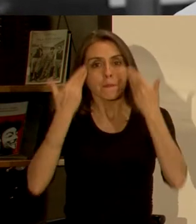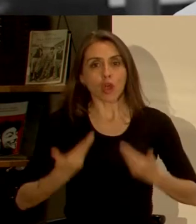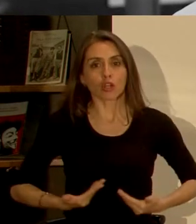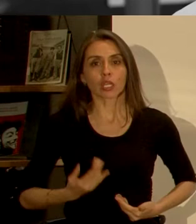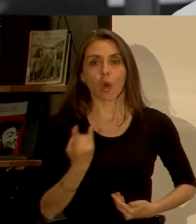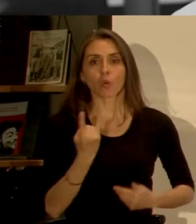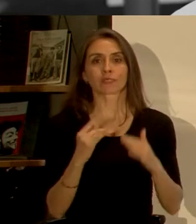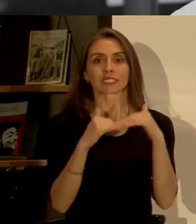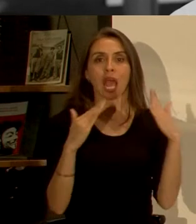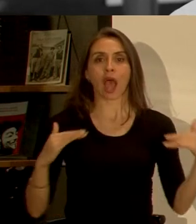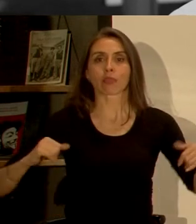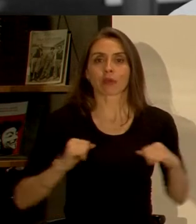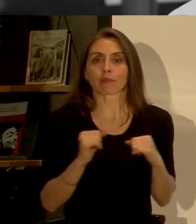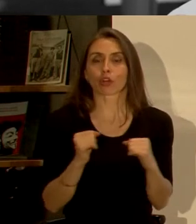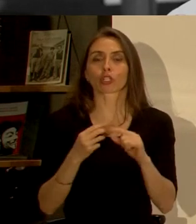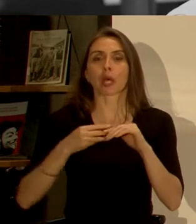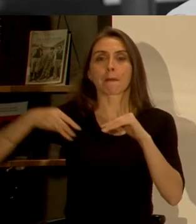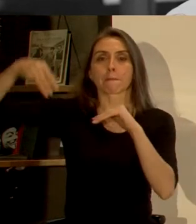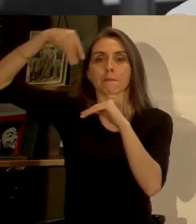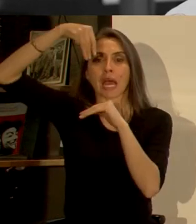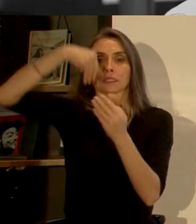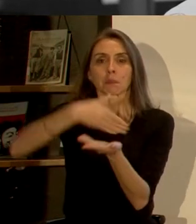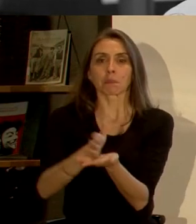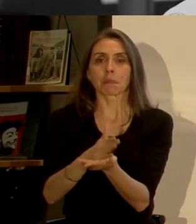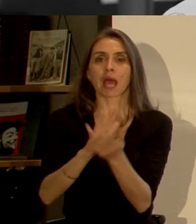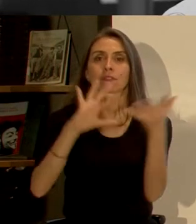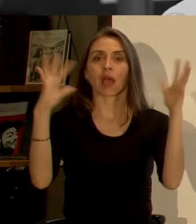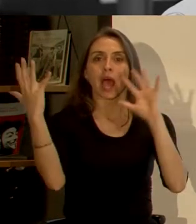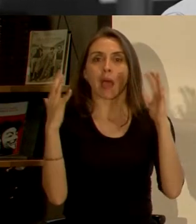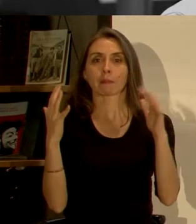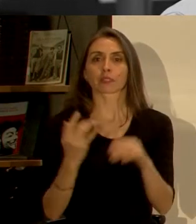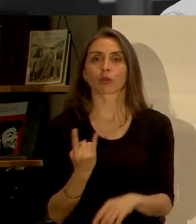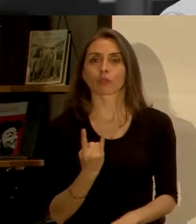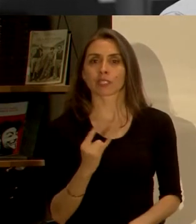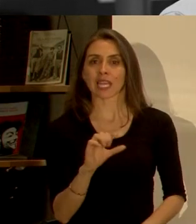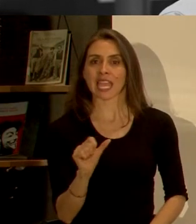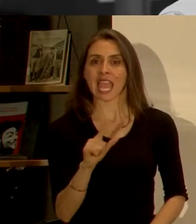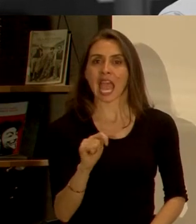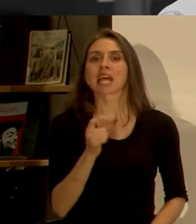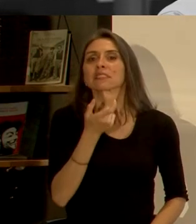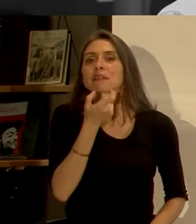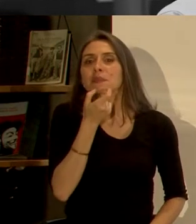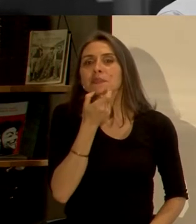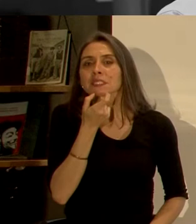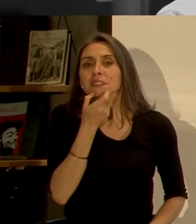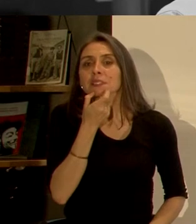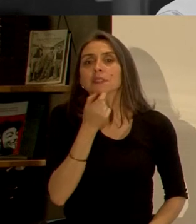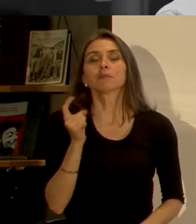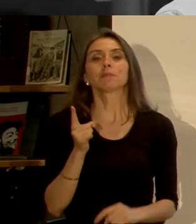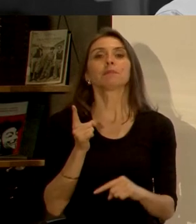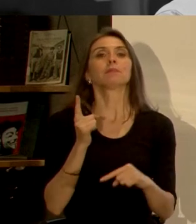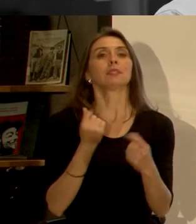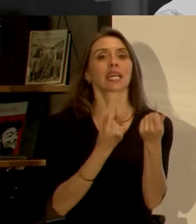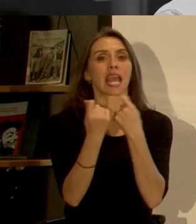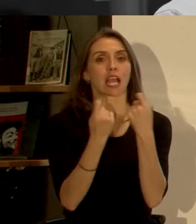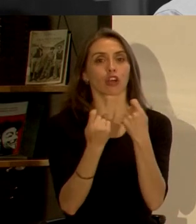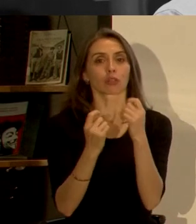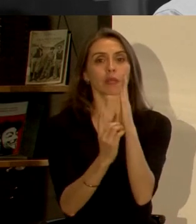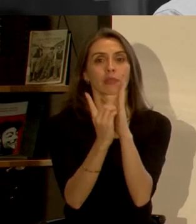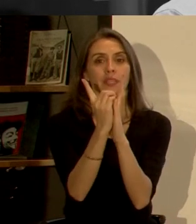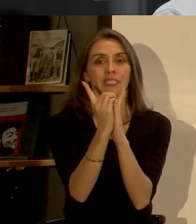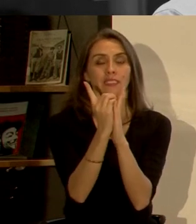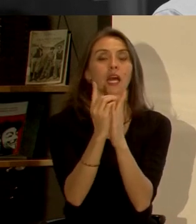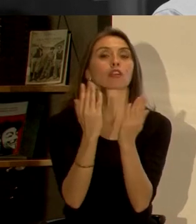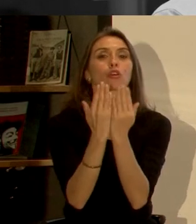de Bogotá, tiene una maestría en Planificación Ambiental en la Universidad de East Anglia, Gran Bretaña, y en Socioeconomía del Desarrollo de la